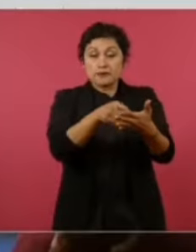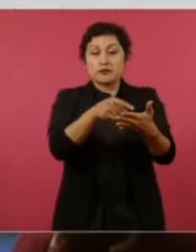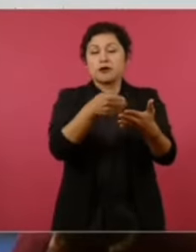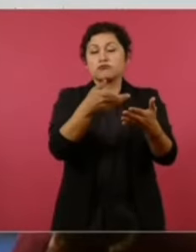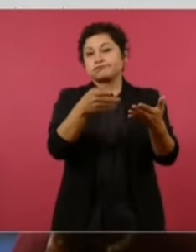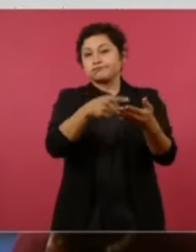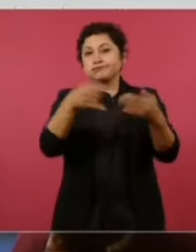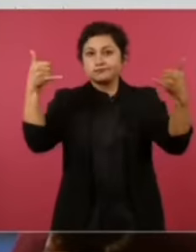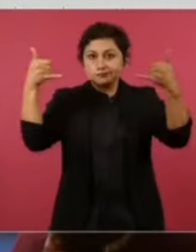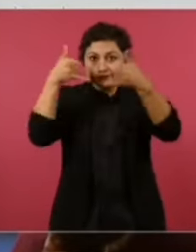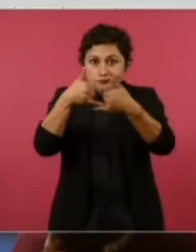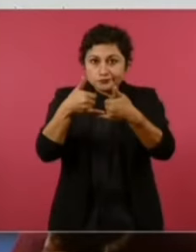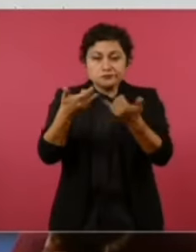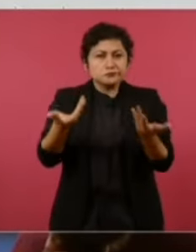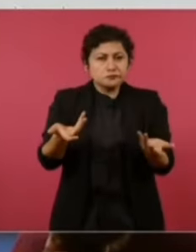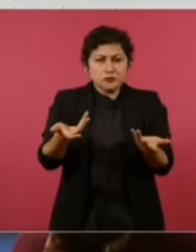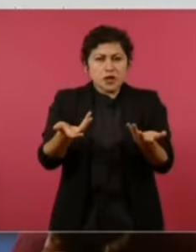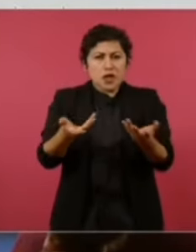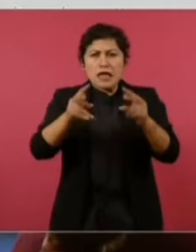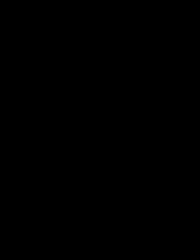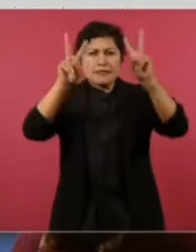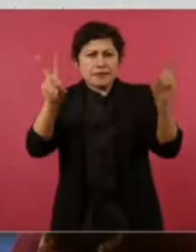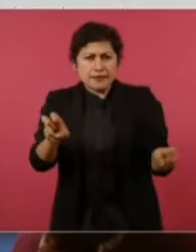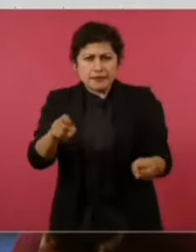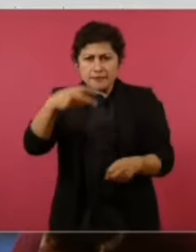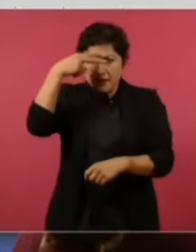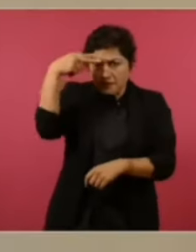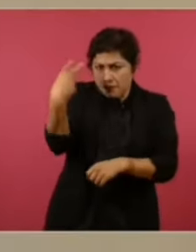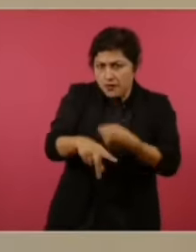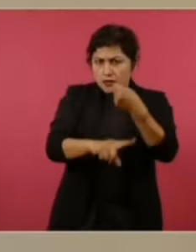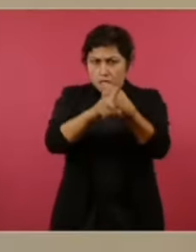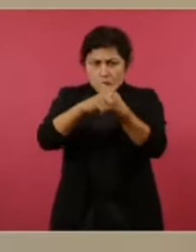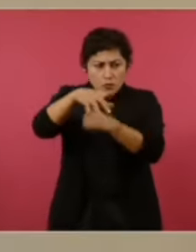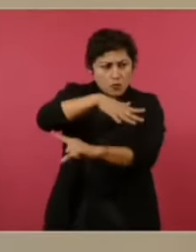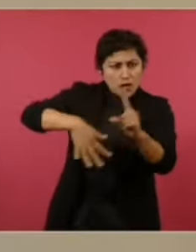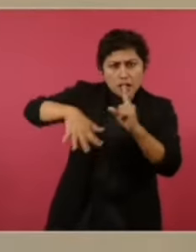mucho menos sobre el problema grave de la corrupción.